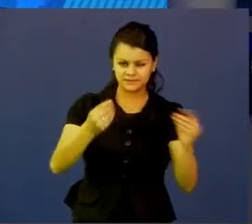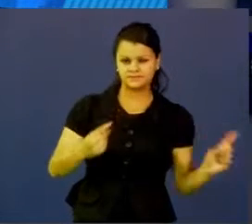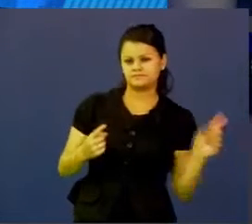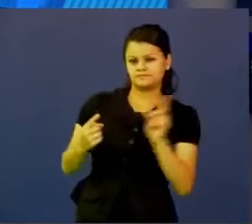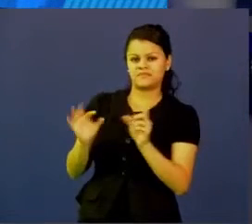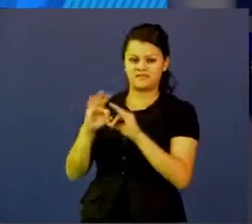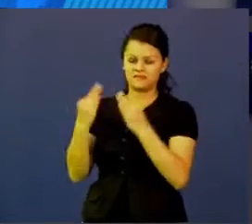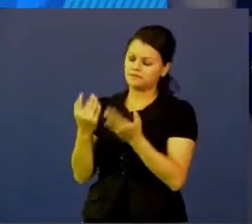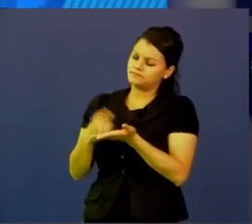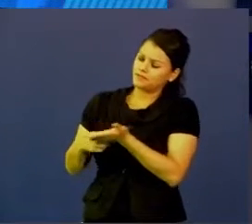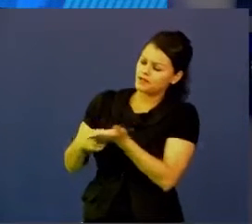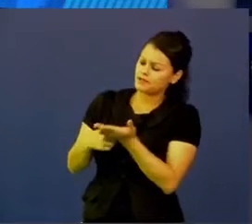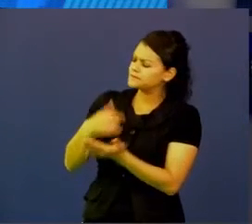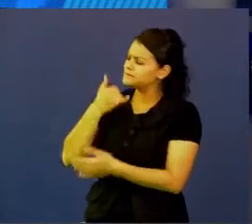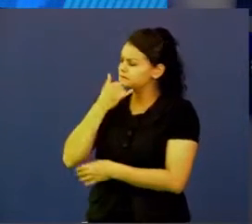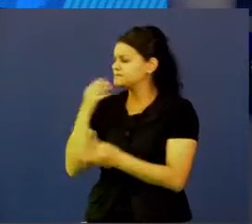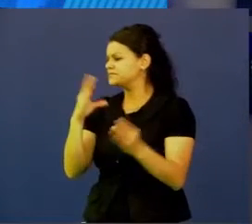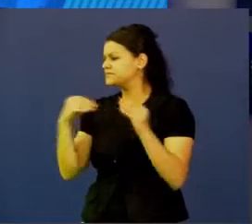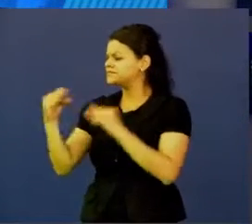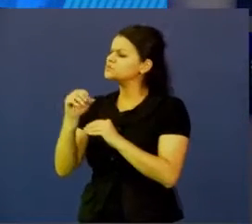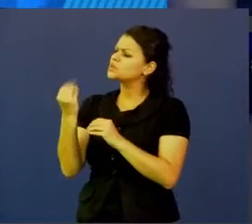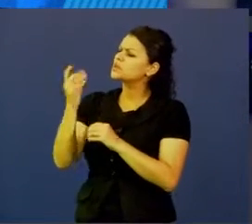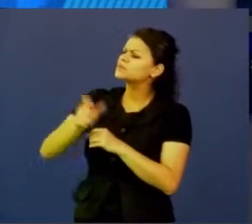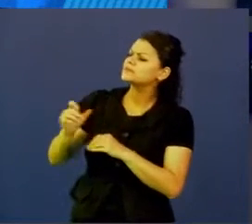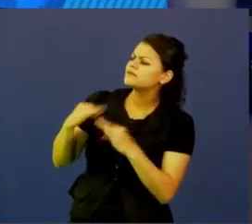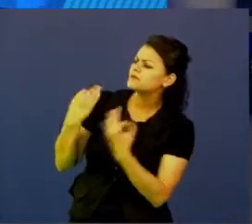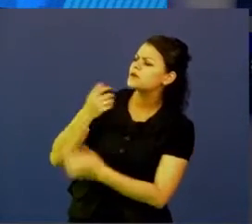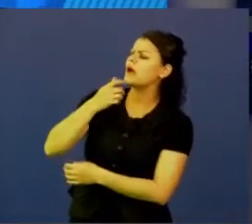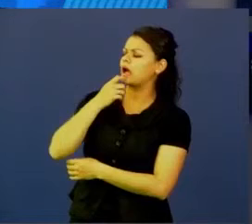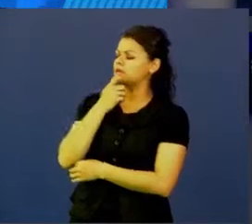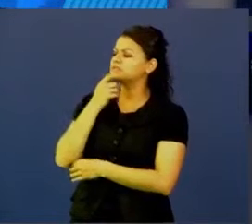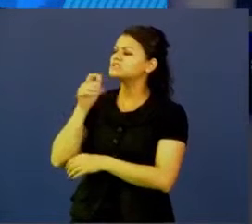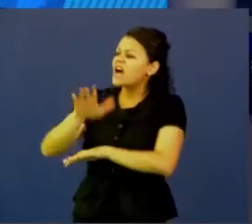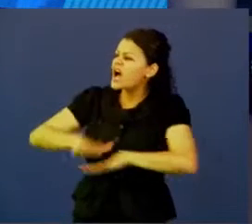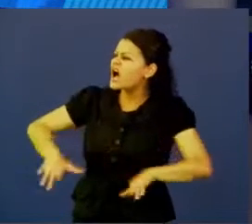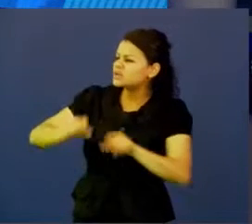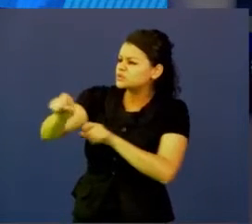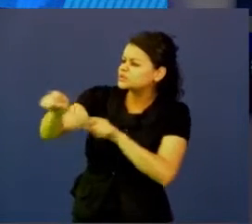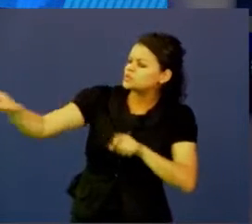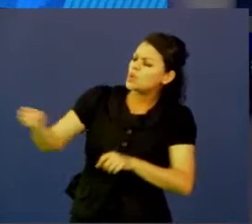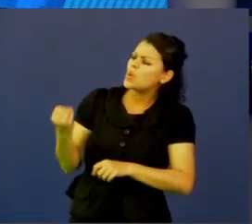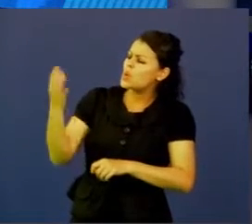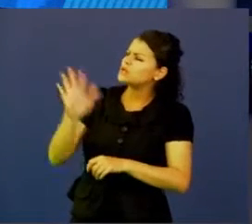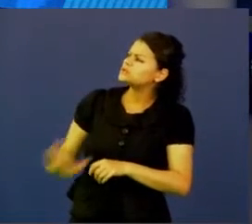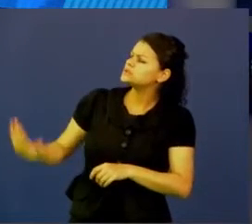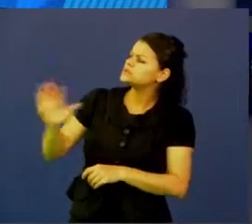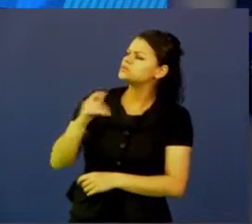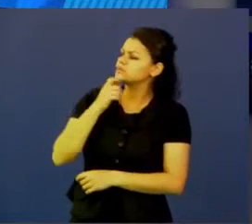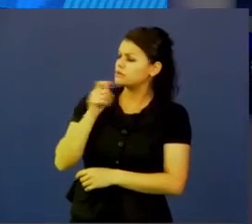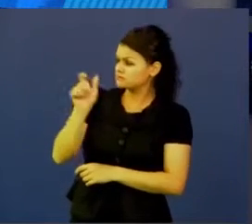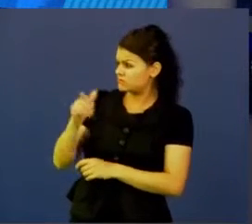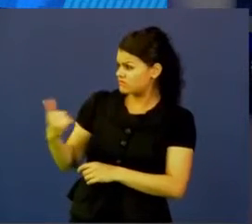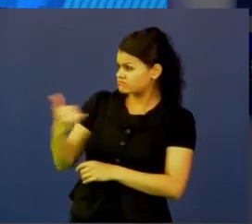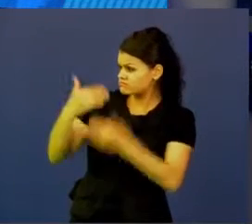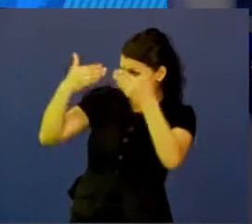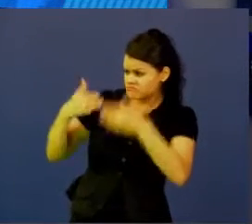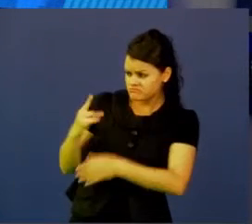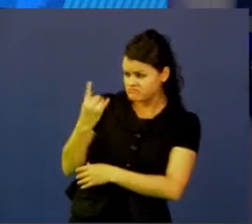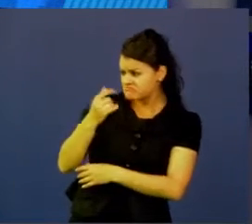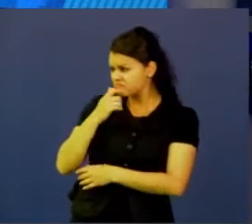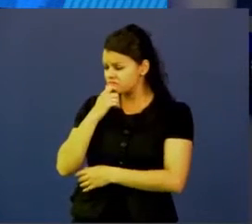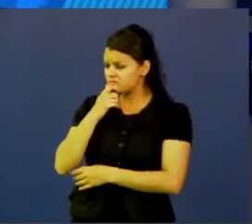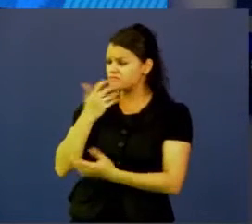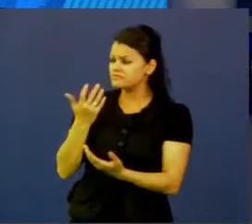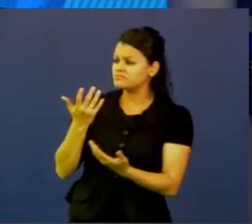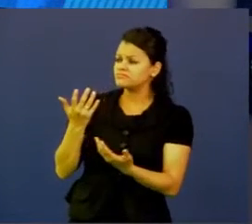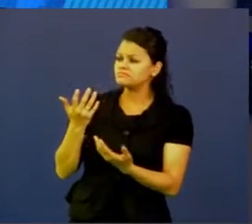cuántas personas están en esa familia, cuánta área tienen para construir, si alguna persona tiene algún tipo de discapacidad, en todo